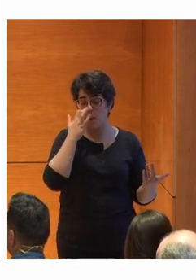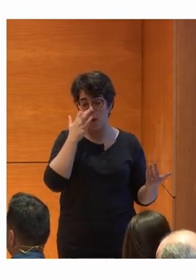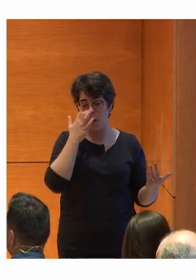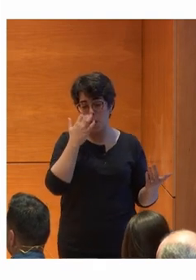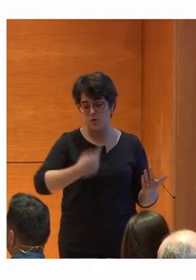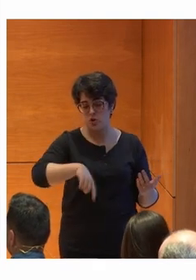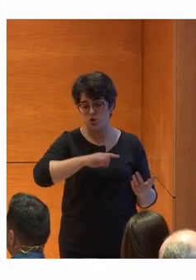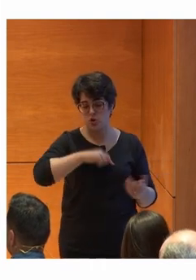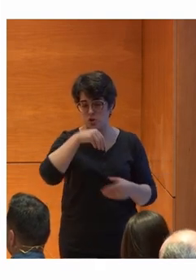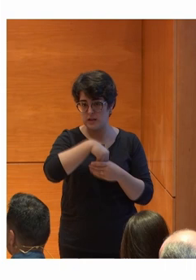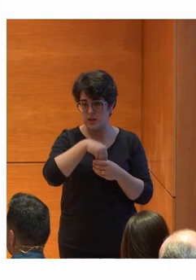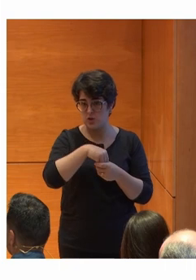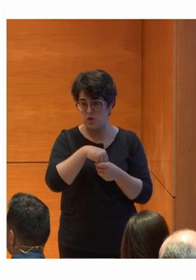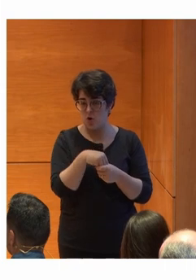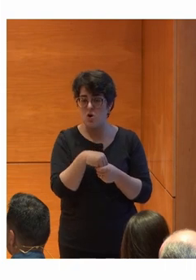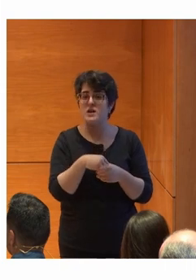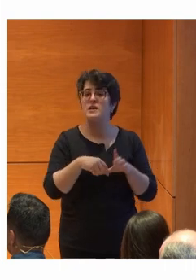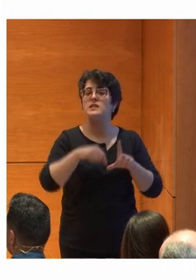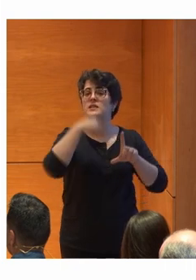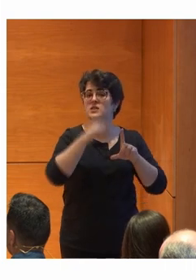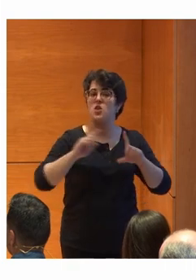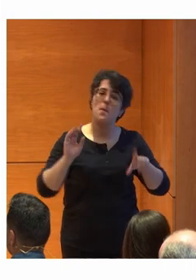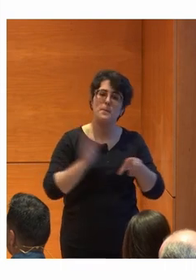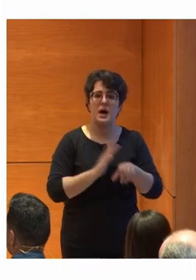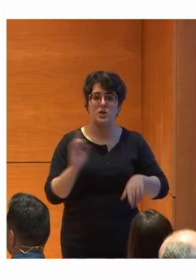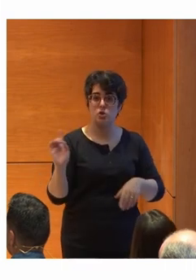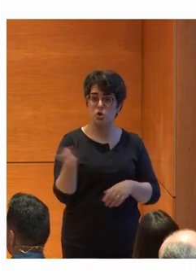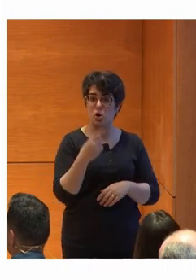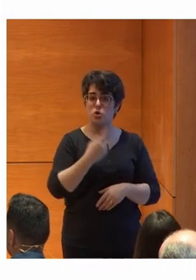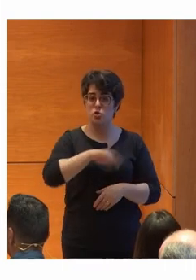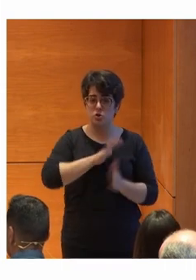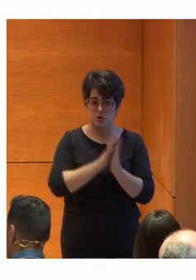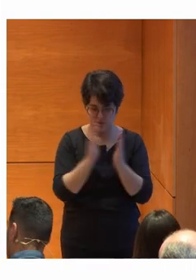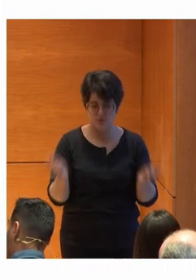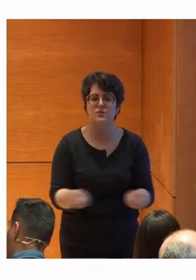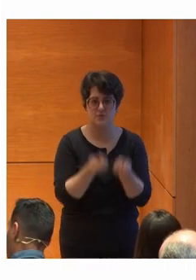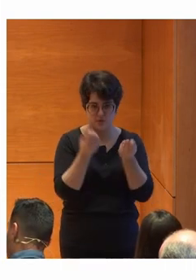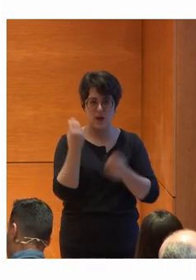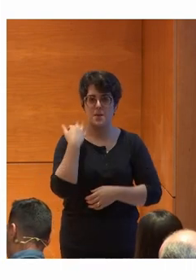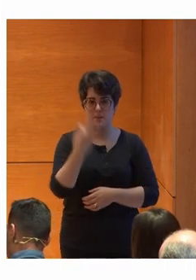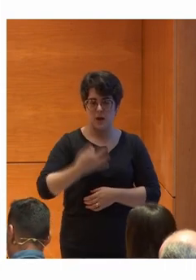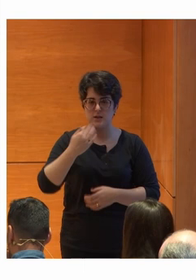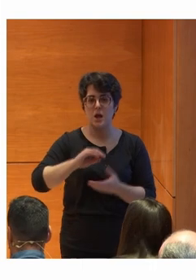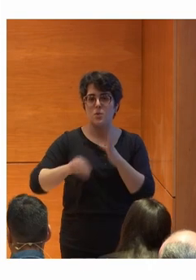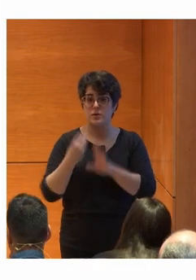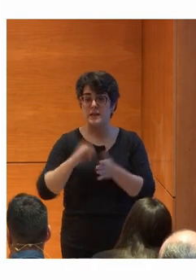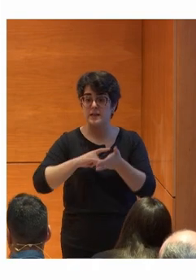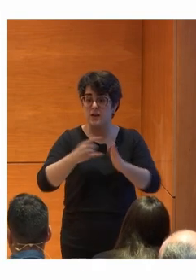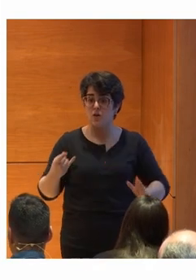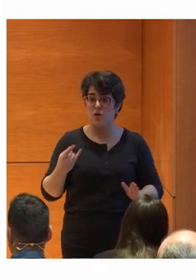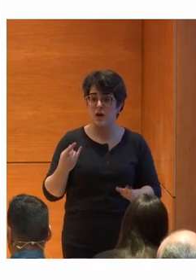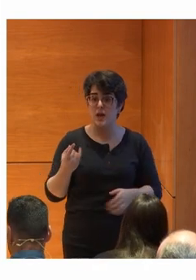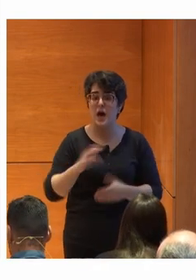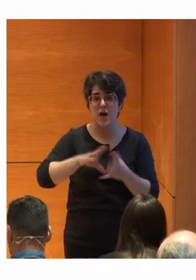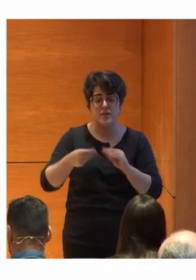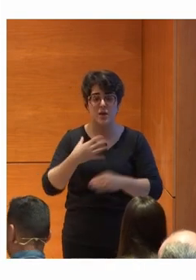Nosotros aquí dentro de lo que son los diseños universales Promovemos productos y tecnología Que puedan